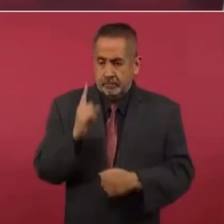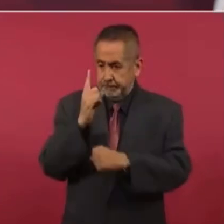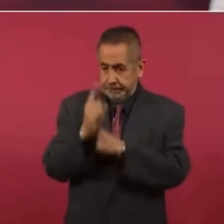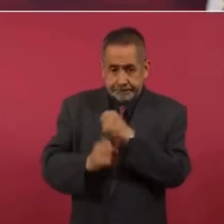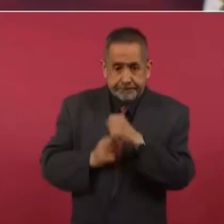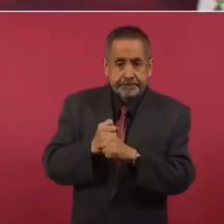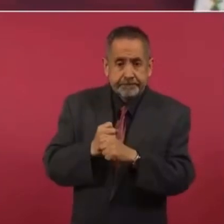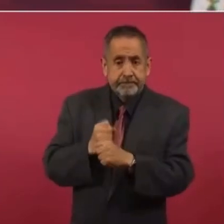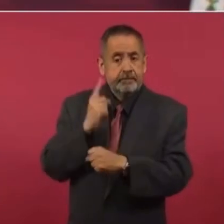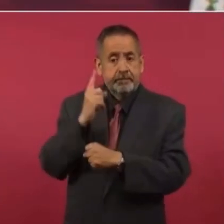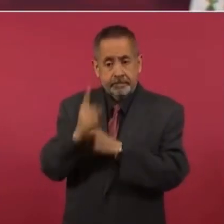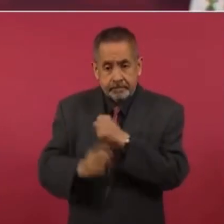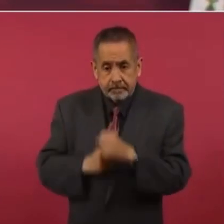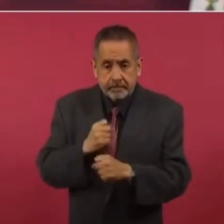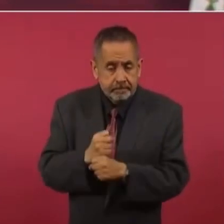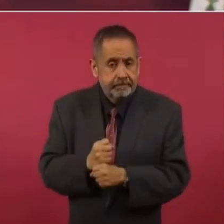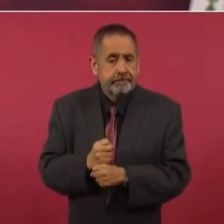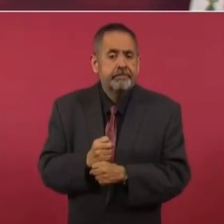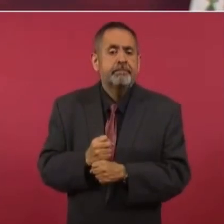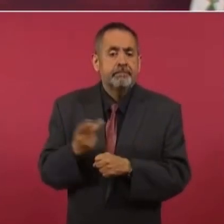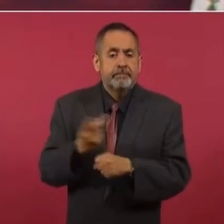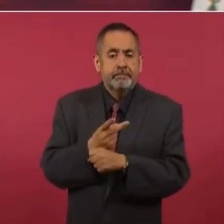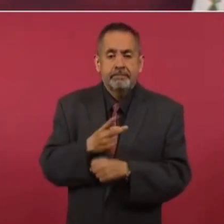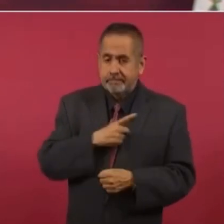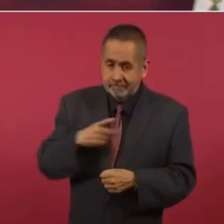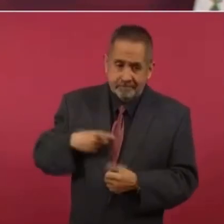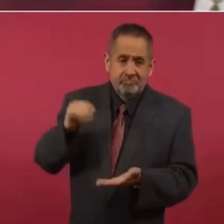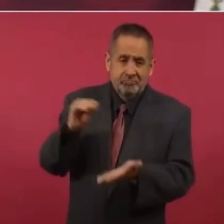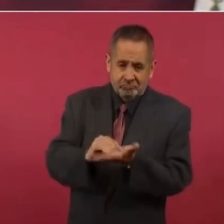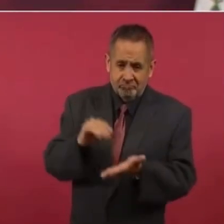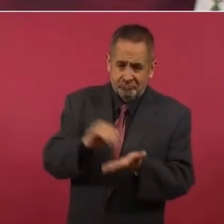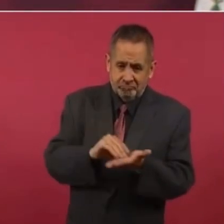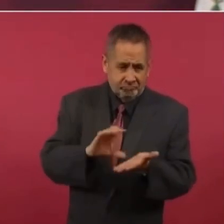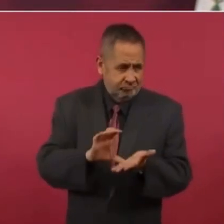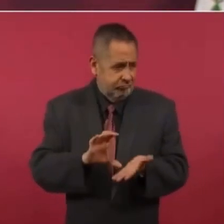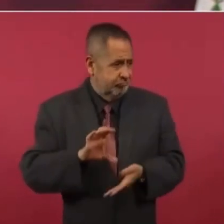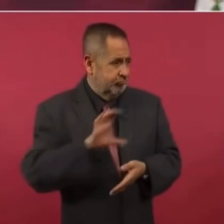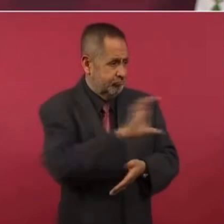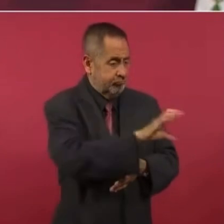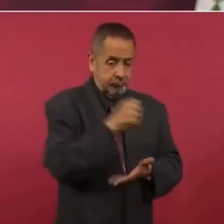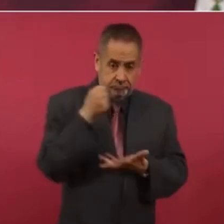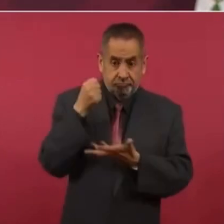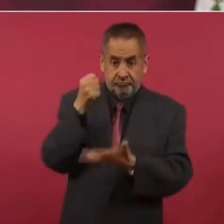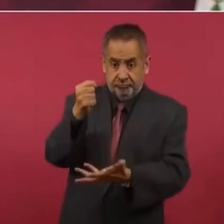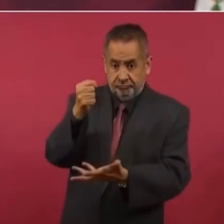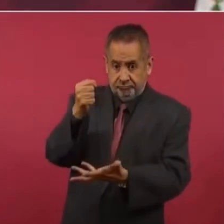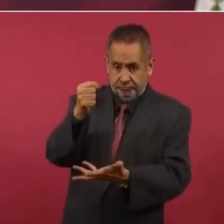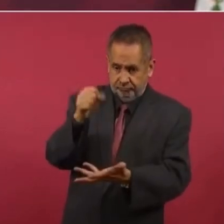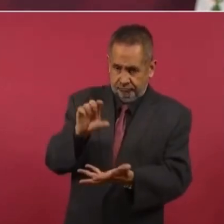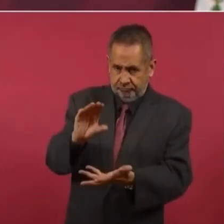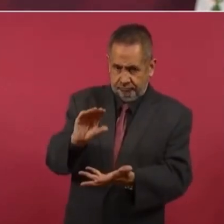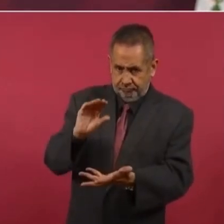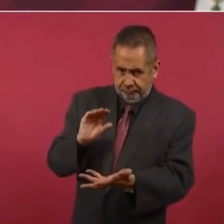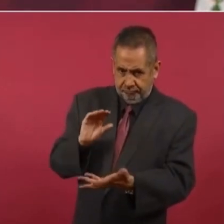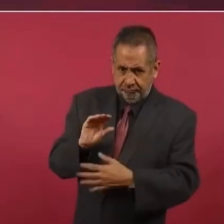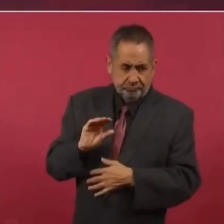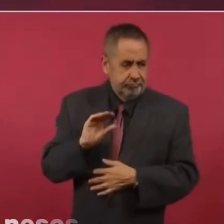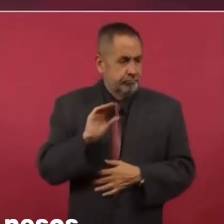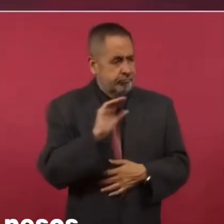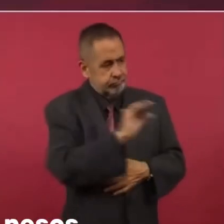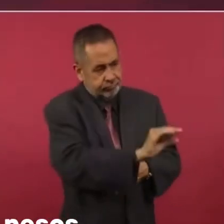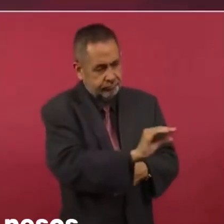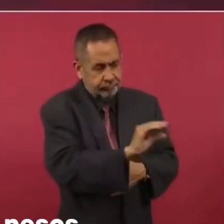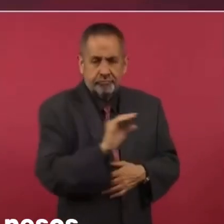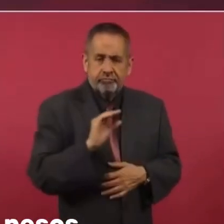hay que pagar del presupuesto público una